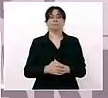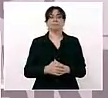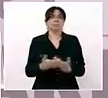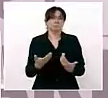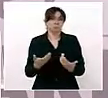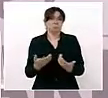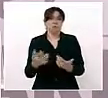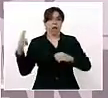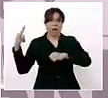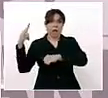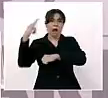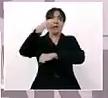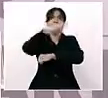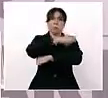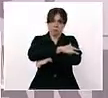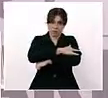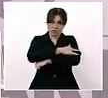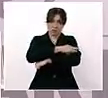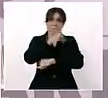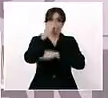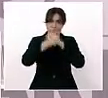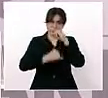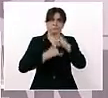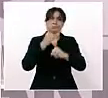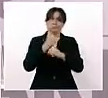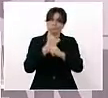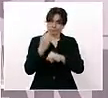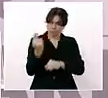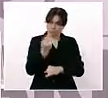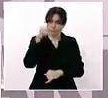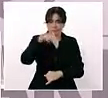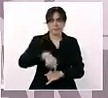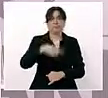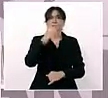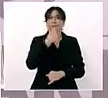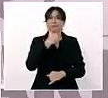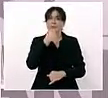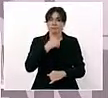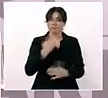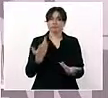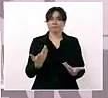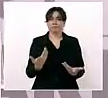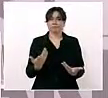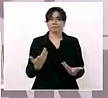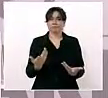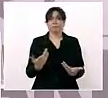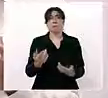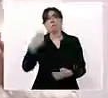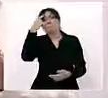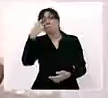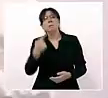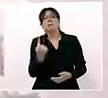aeropuerto internacional aquí en Tepic para darle